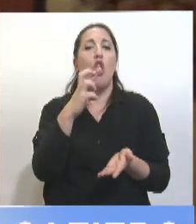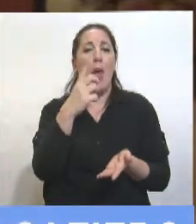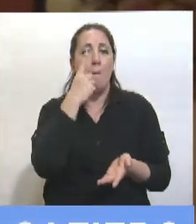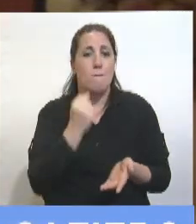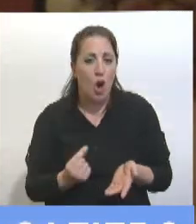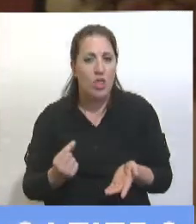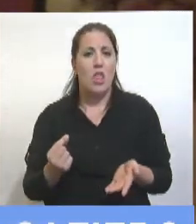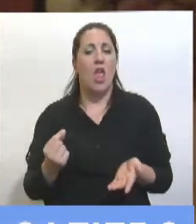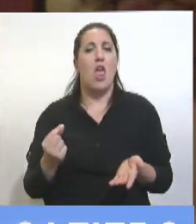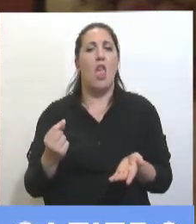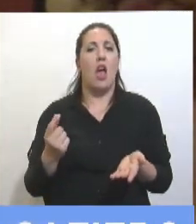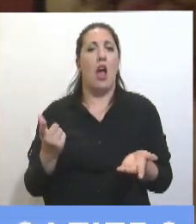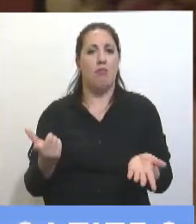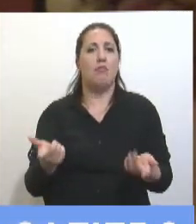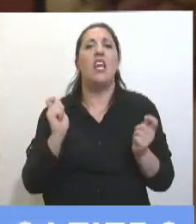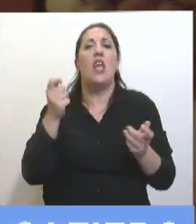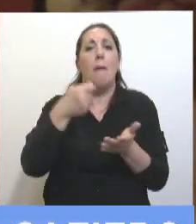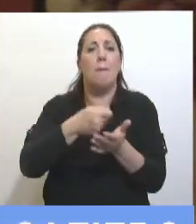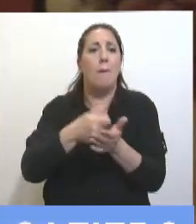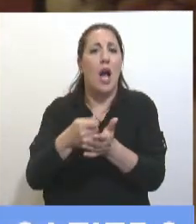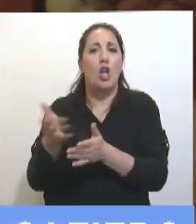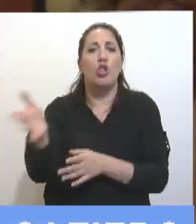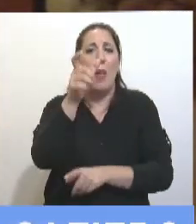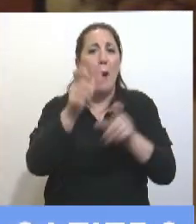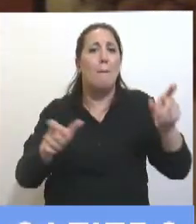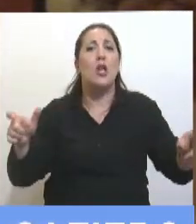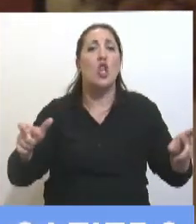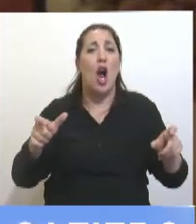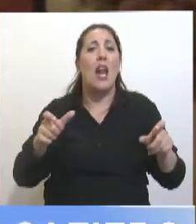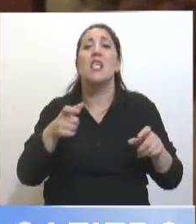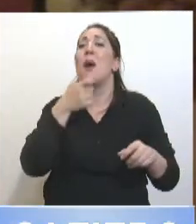que la pagamos todos los argentinos, incluso aquellos que nunca viajaron en avión.